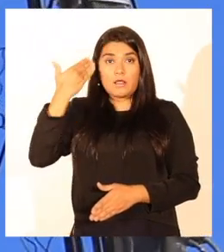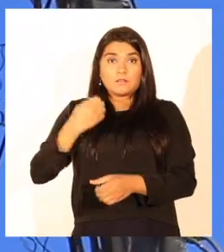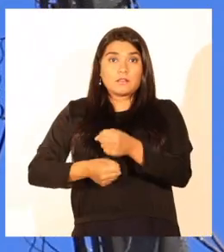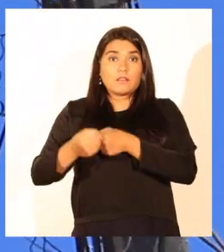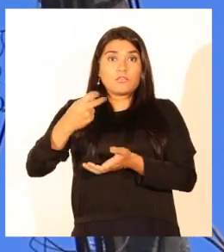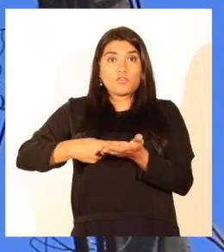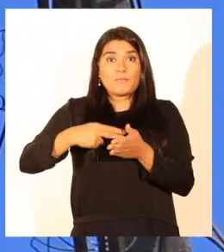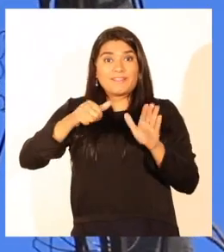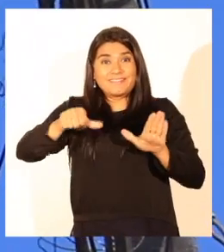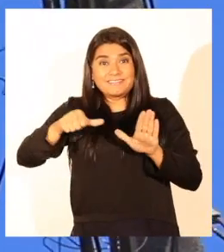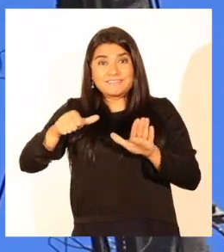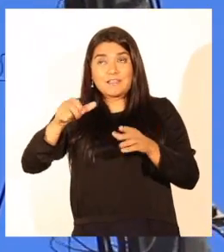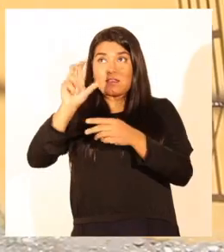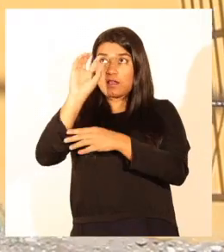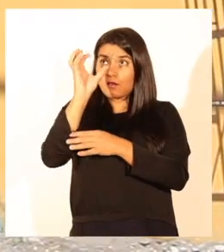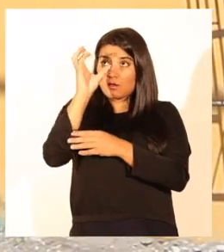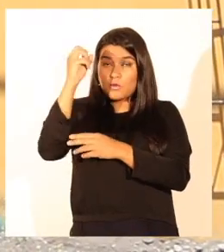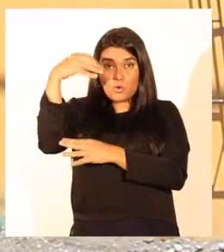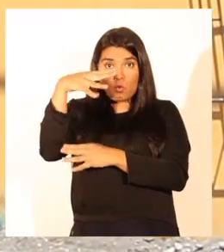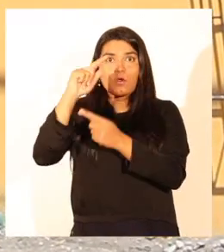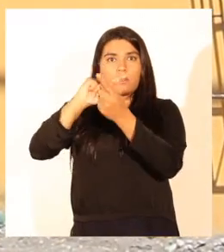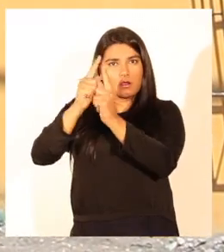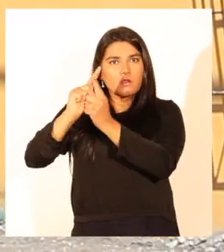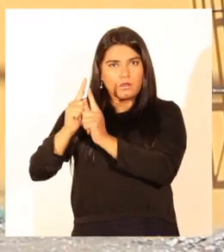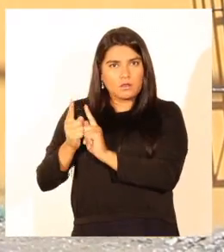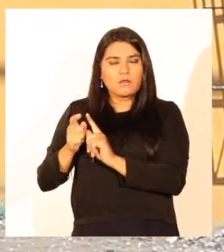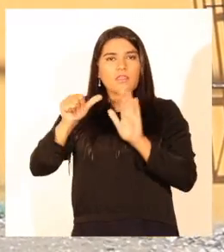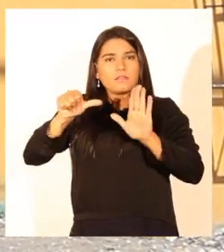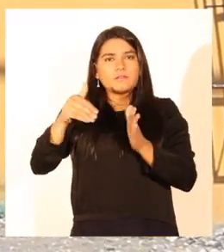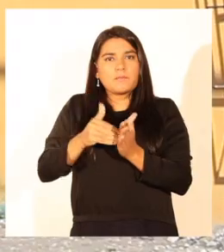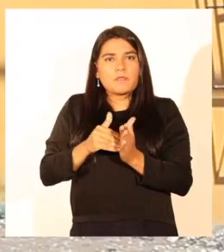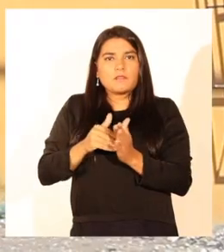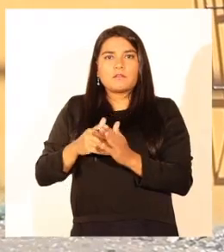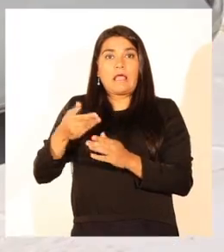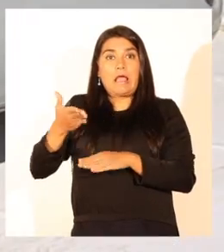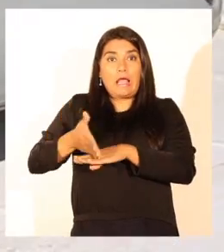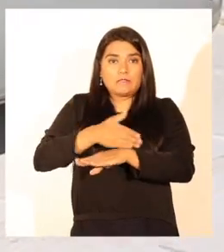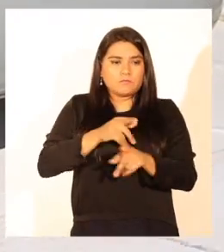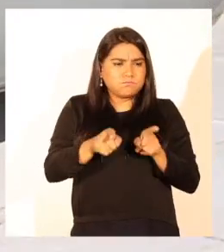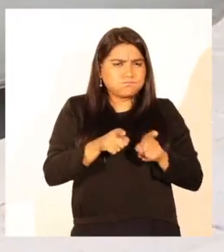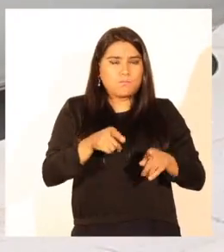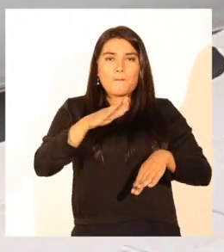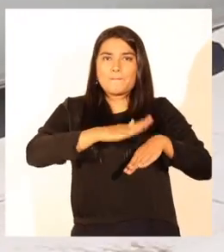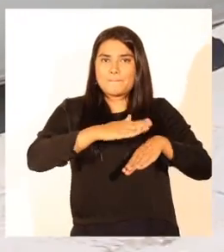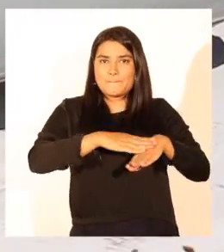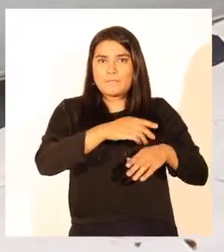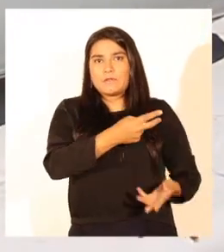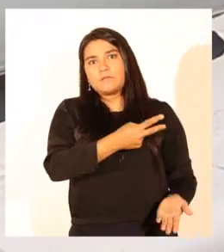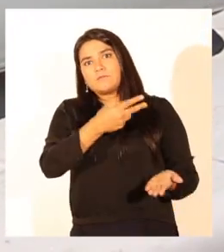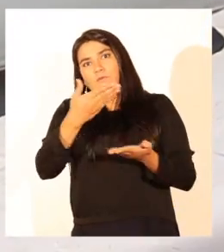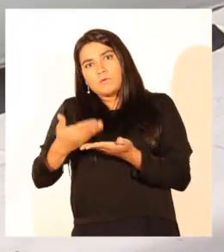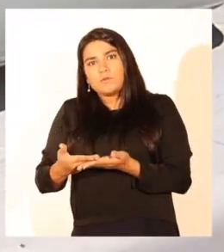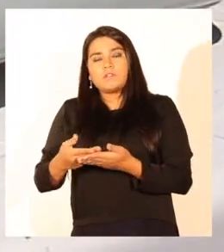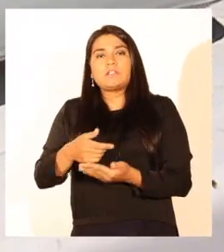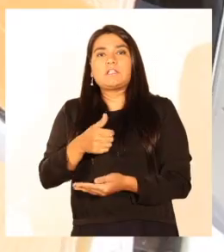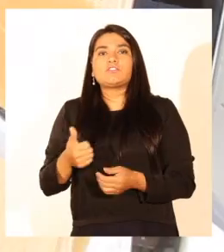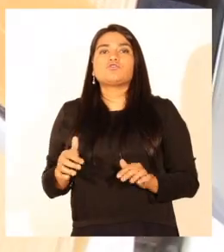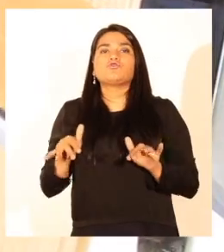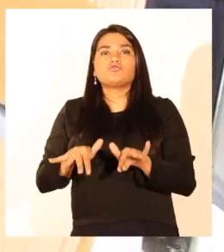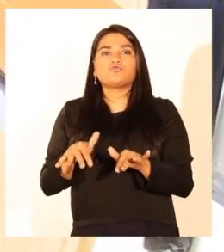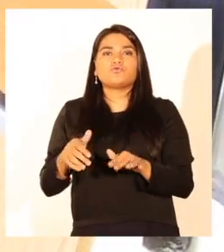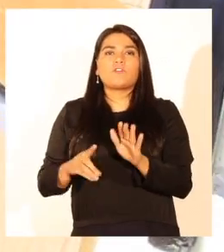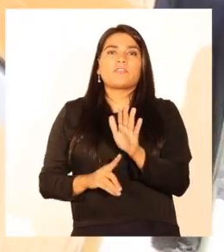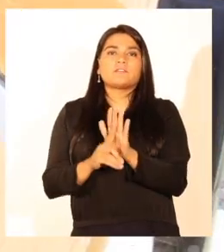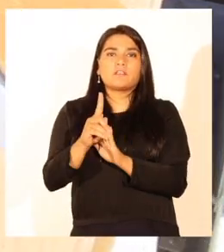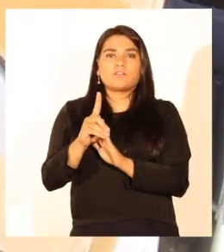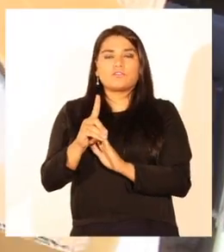Durante el 2016 se cambiaron 6.000 luminarias, gracias a nuestra gestión para obtener un préstamo de 2.200 millones de pesos